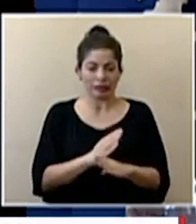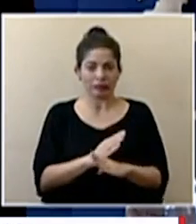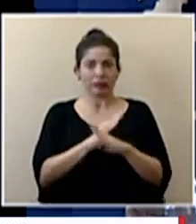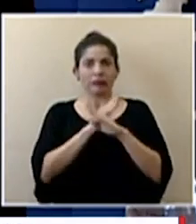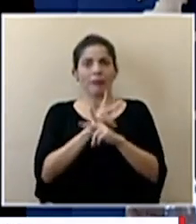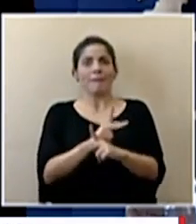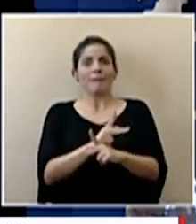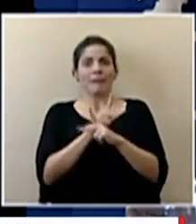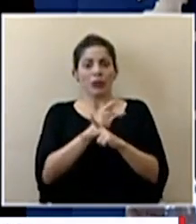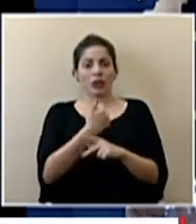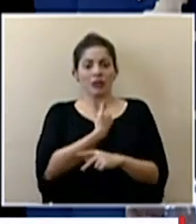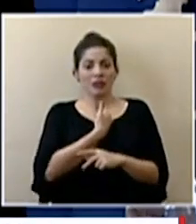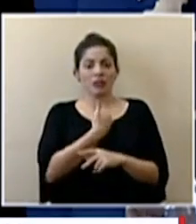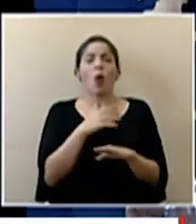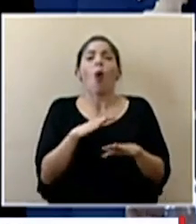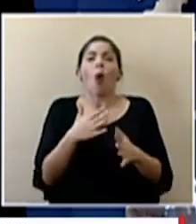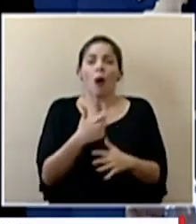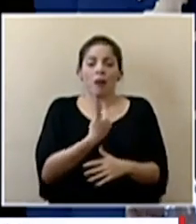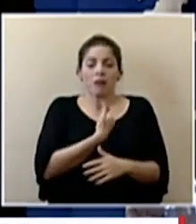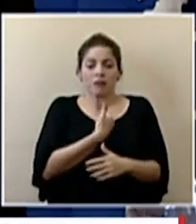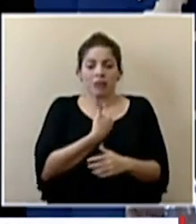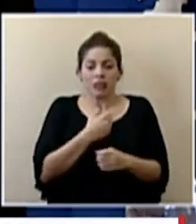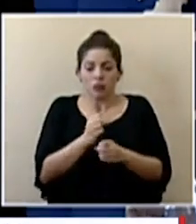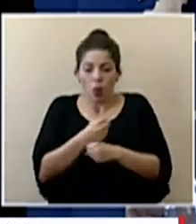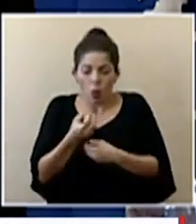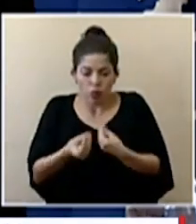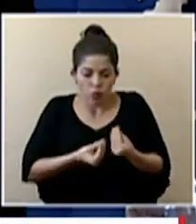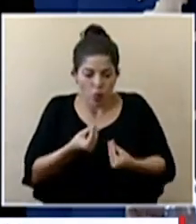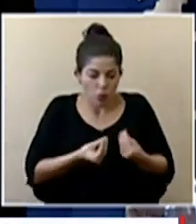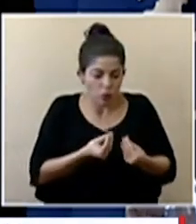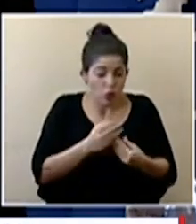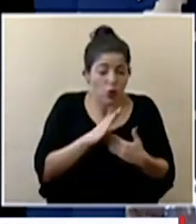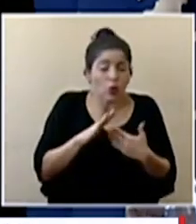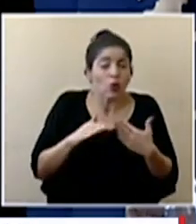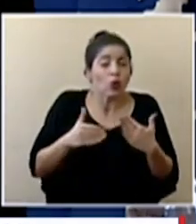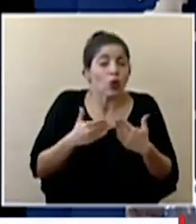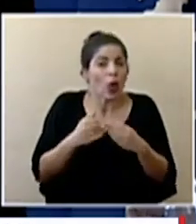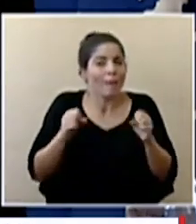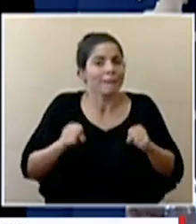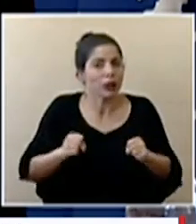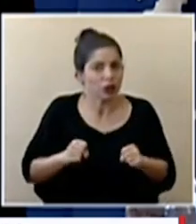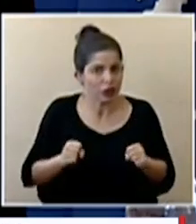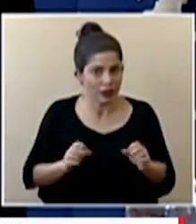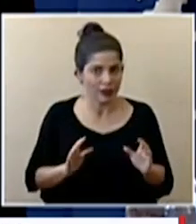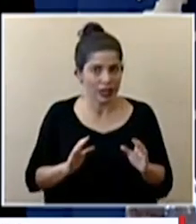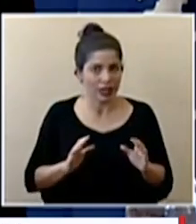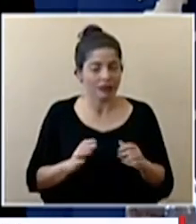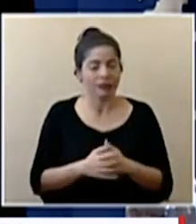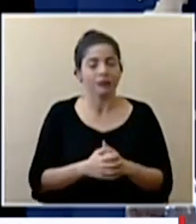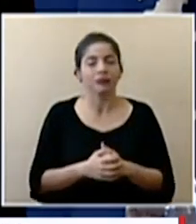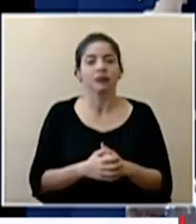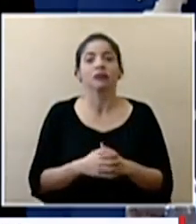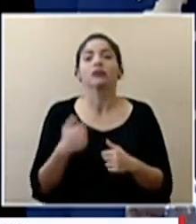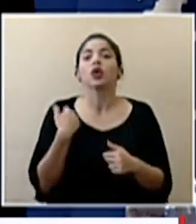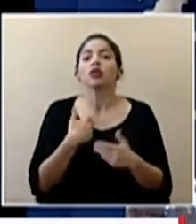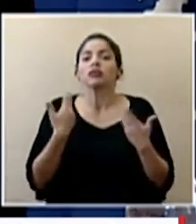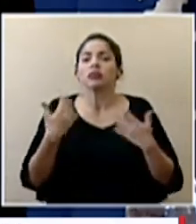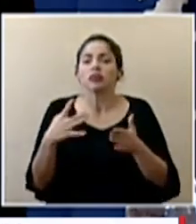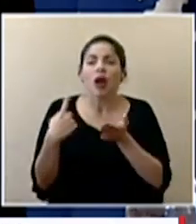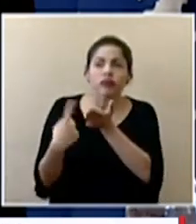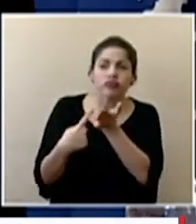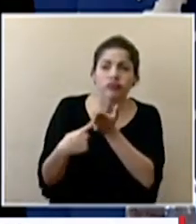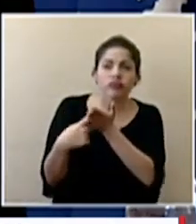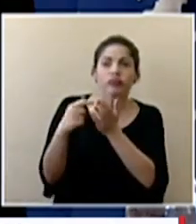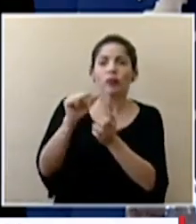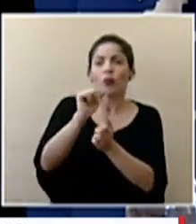posible con el auto abastecimiento en la medida de que esto sea posible hemos estado en conversaciones